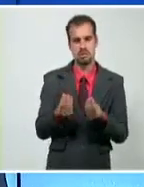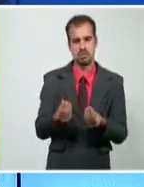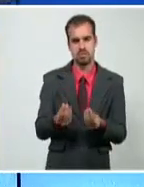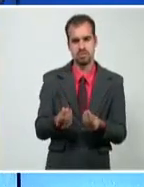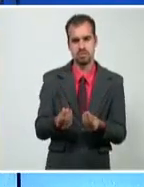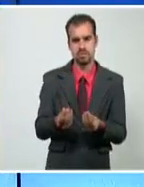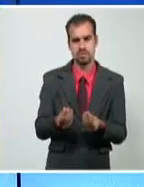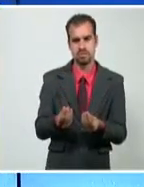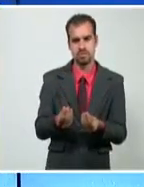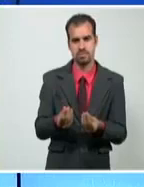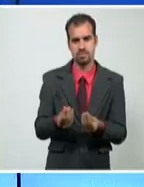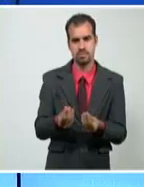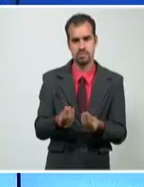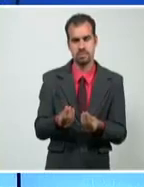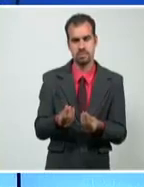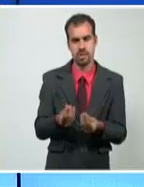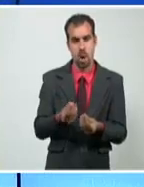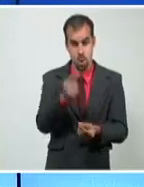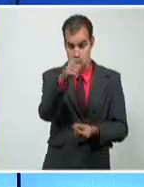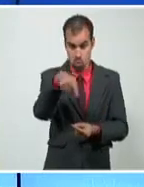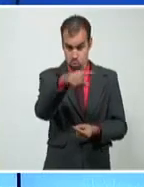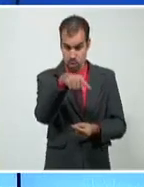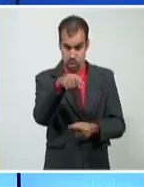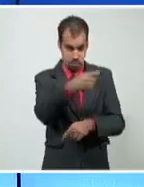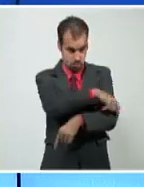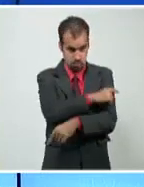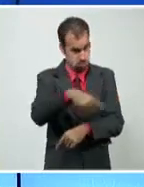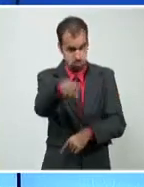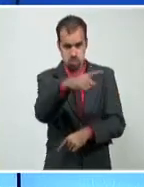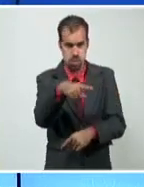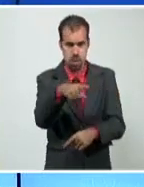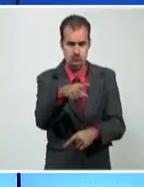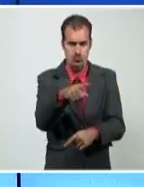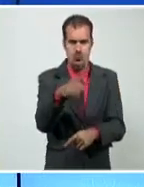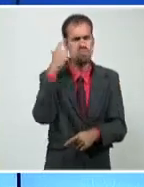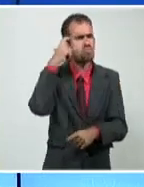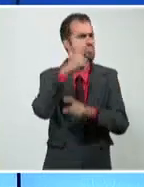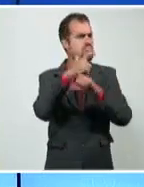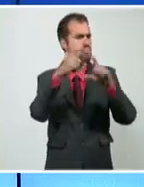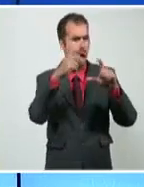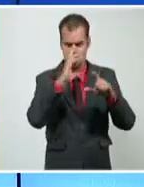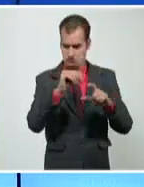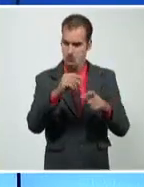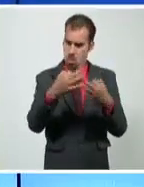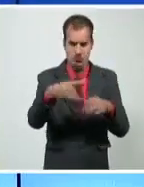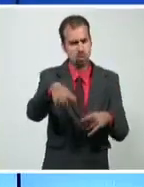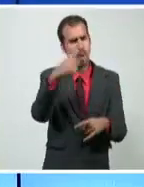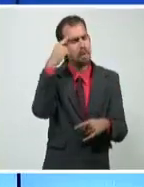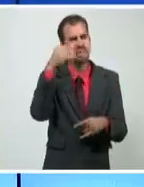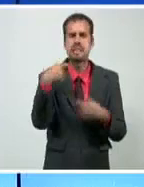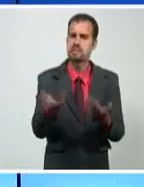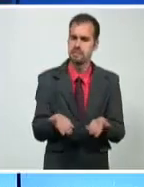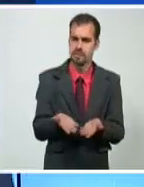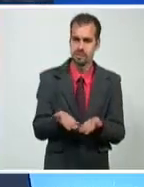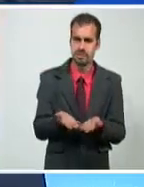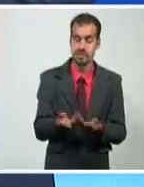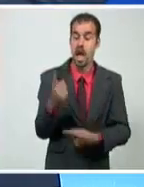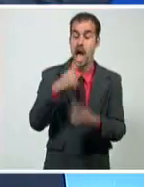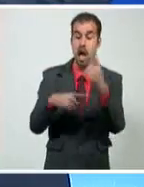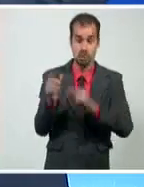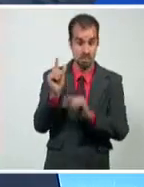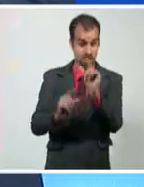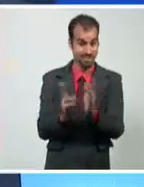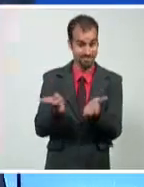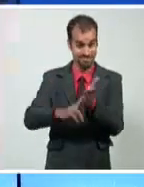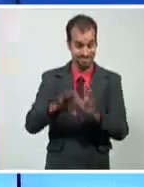como dije hace un rato, usted sin ser especialista, ¿qué opina? Les voy a decir más. Algunos de los participantes en la organización de estas